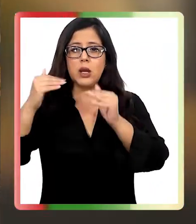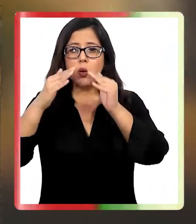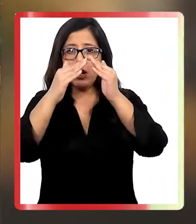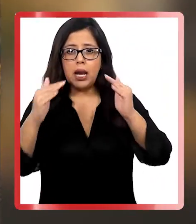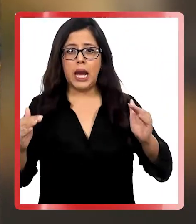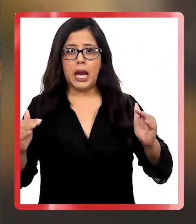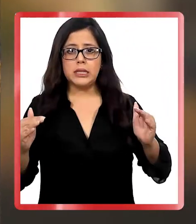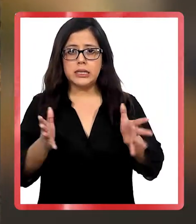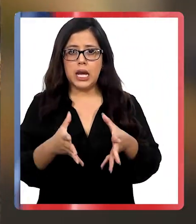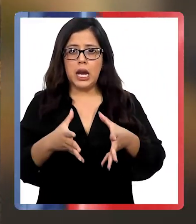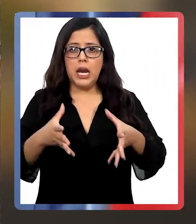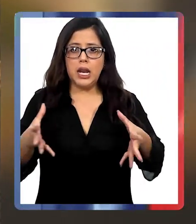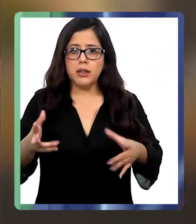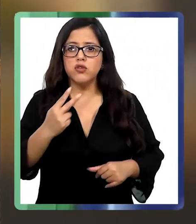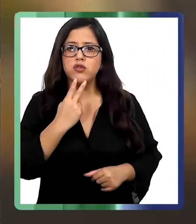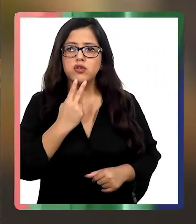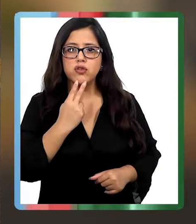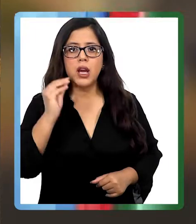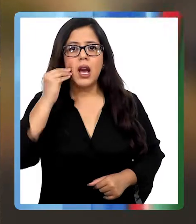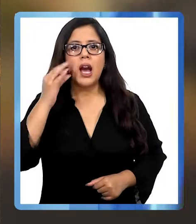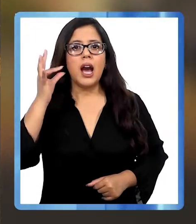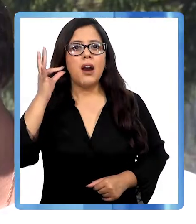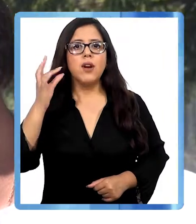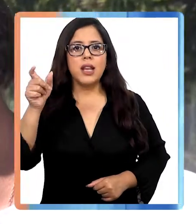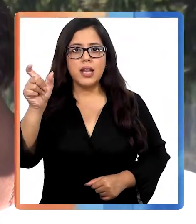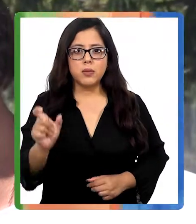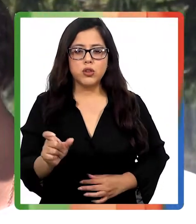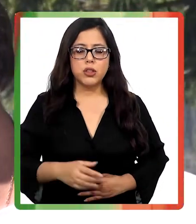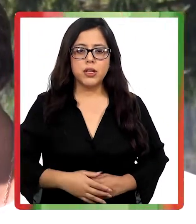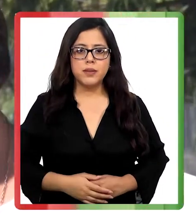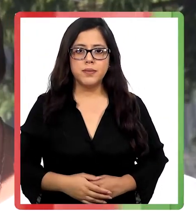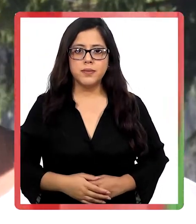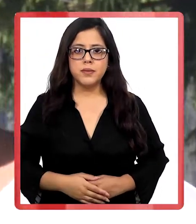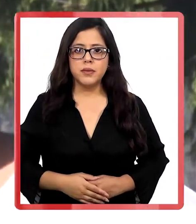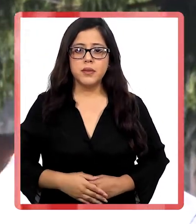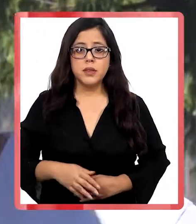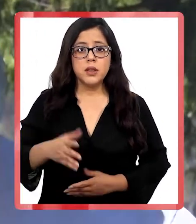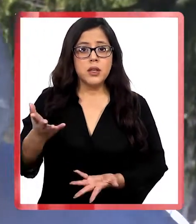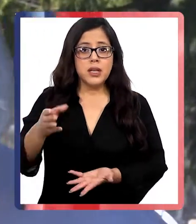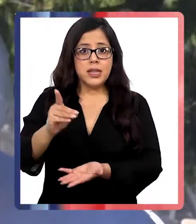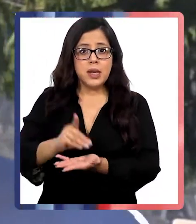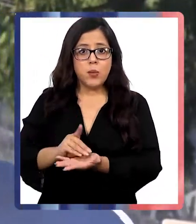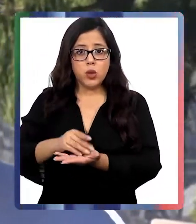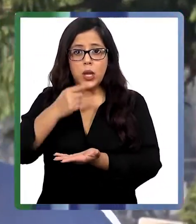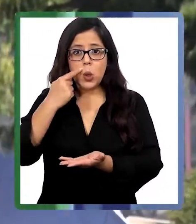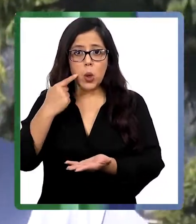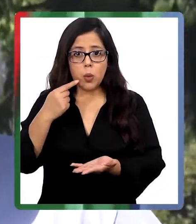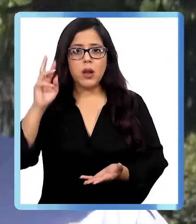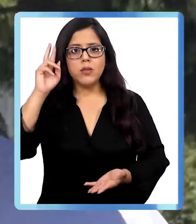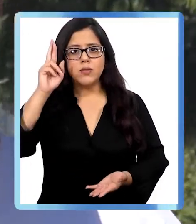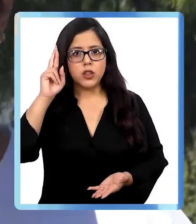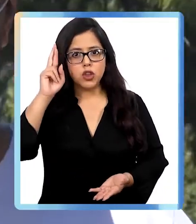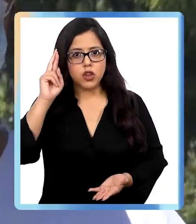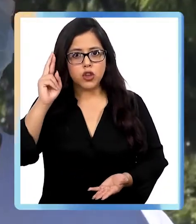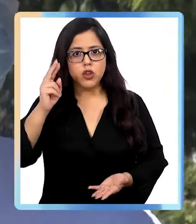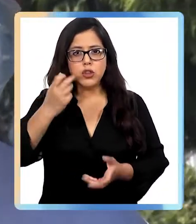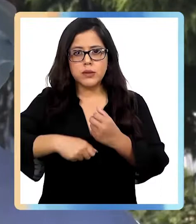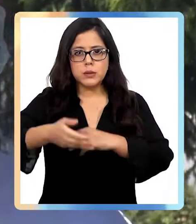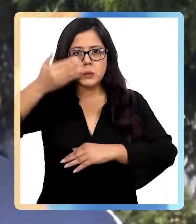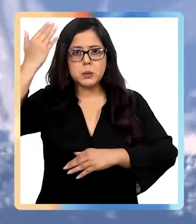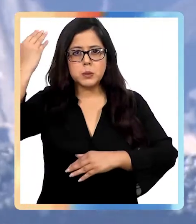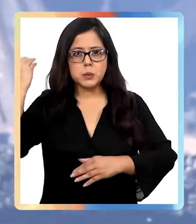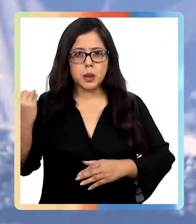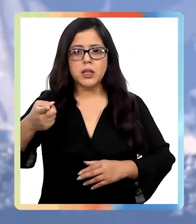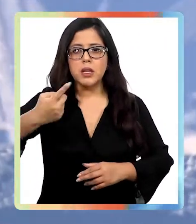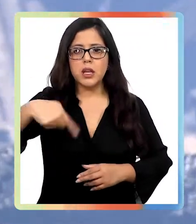donde vivía la abuela del legislador. El parlamentario por la Araucanía recordó que desde hace varios años han sido